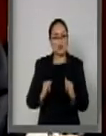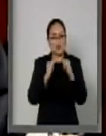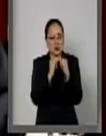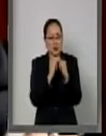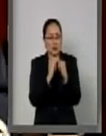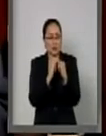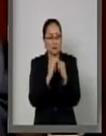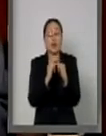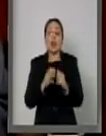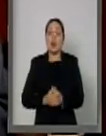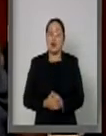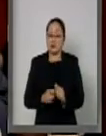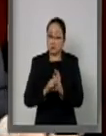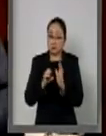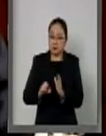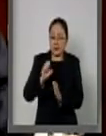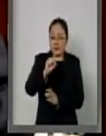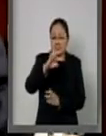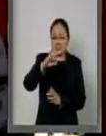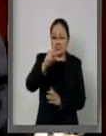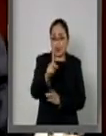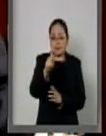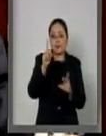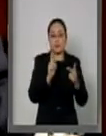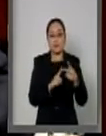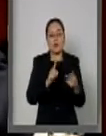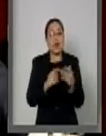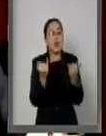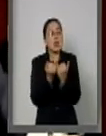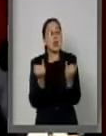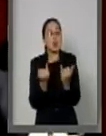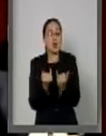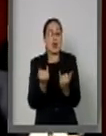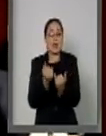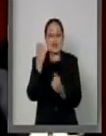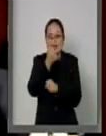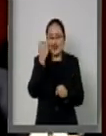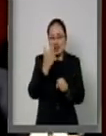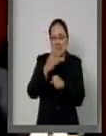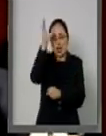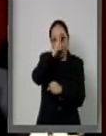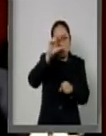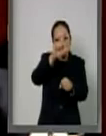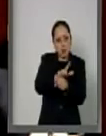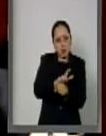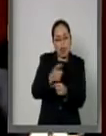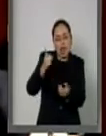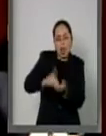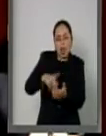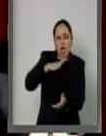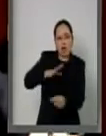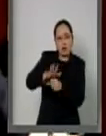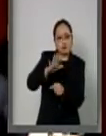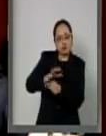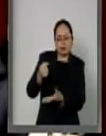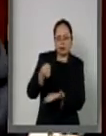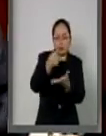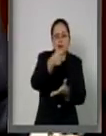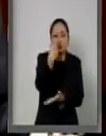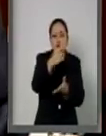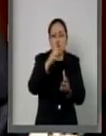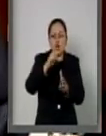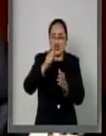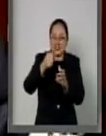de Educación Pública como la Secretaría de Cultura contarán con recursos de los seguros